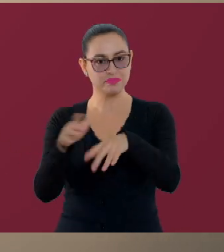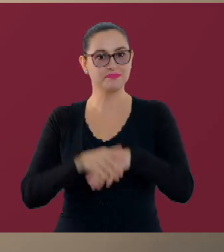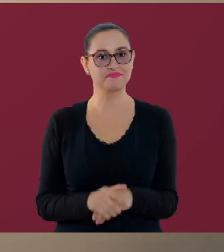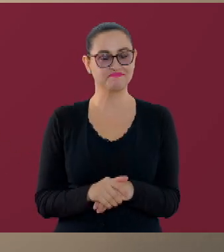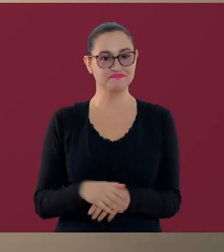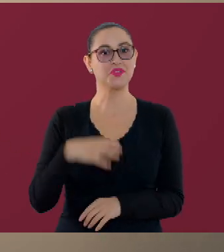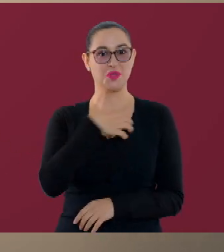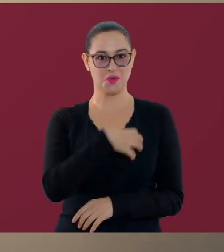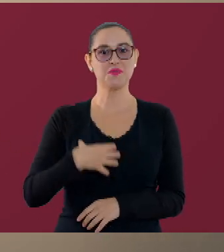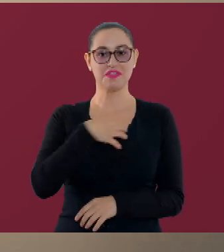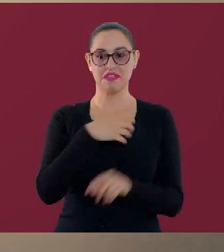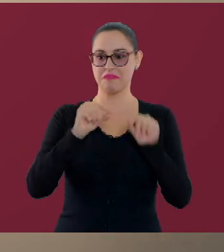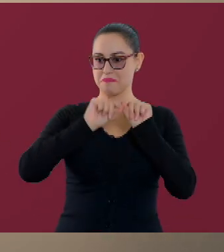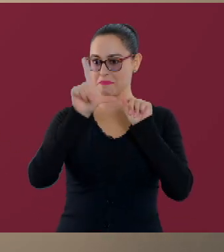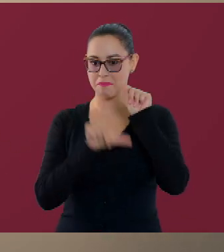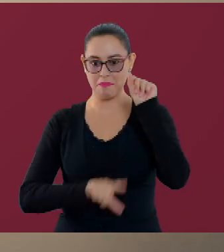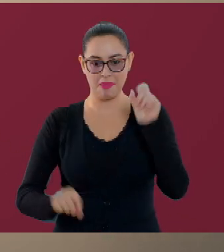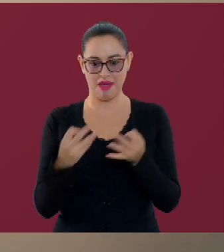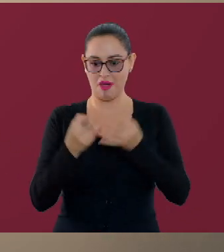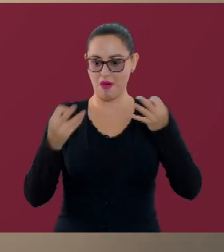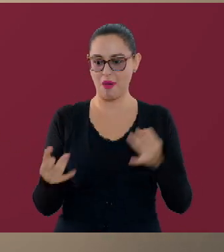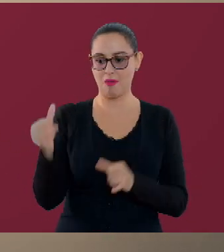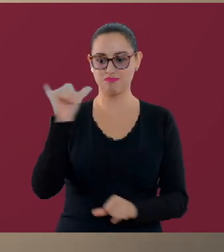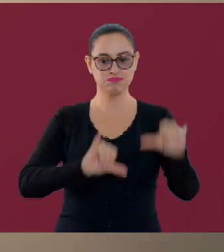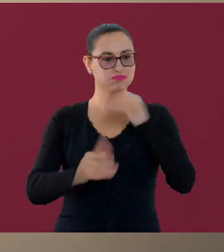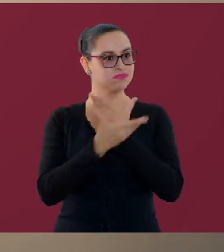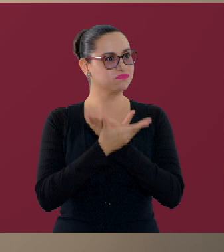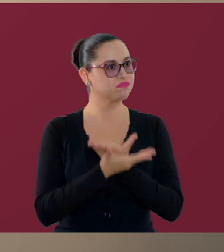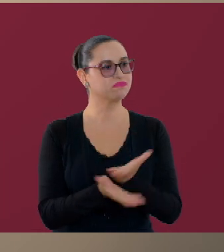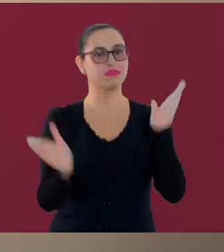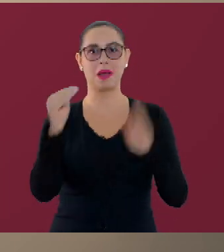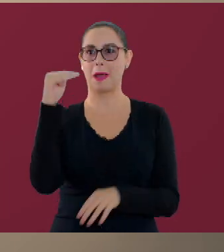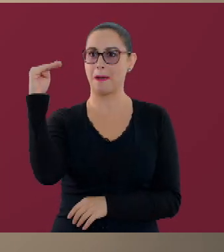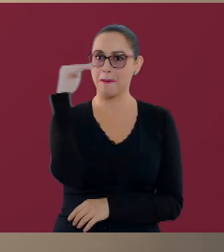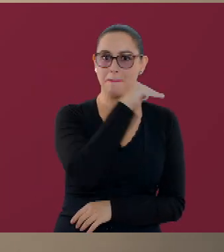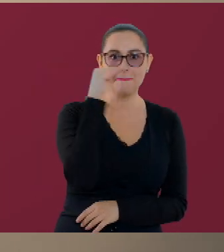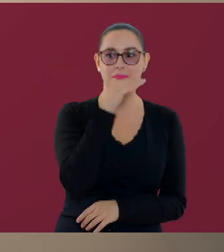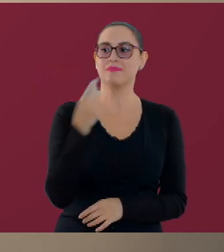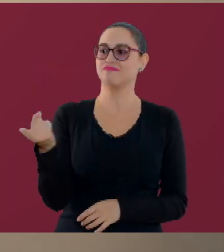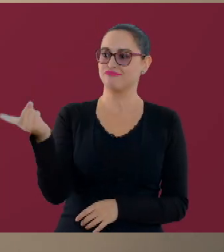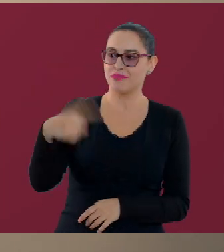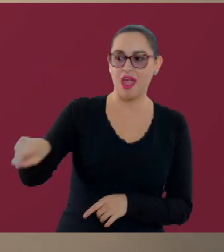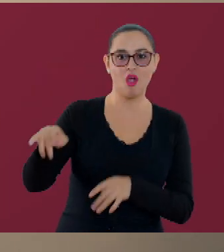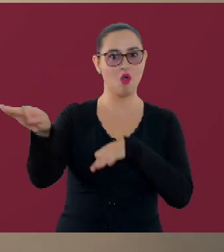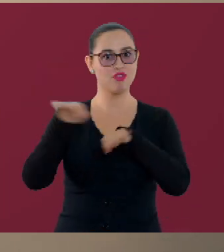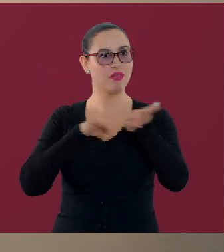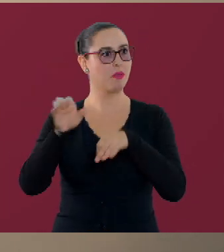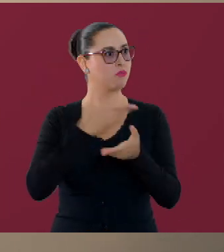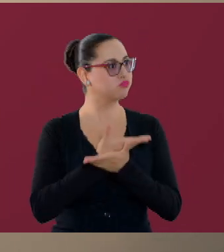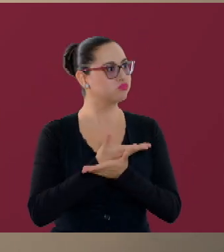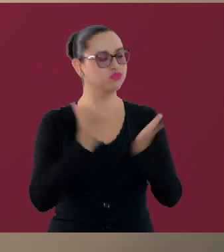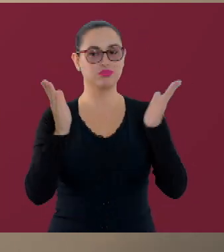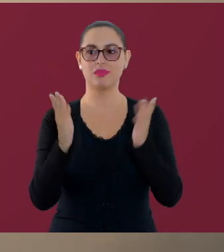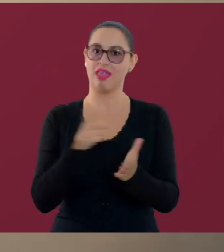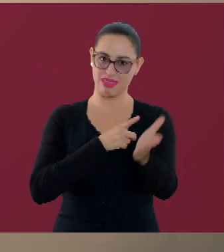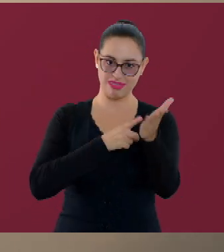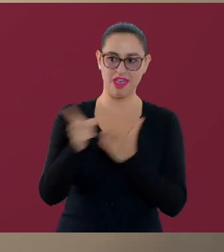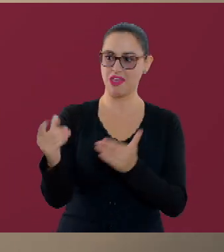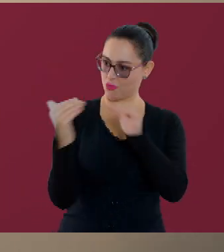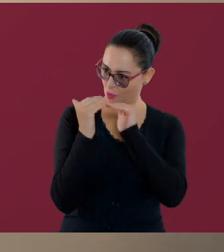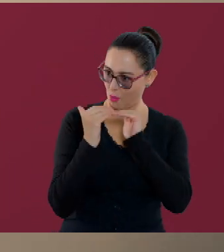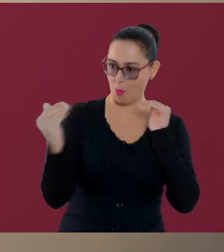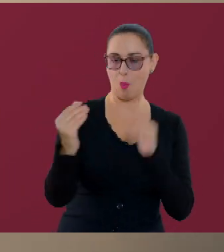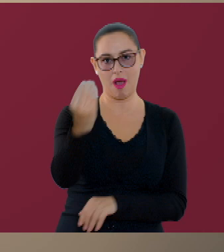estoy contento porque ya se están distribuyendo los fertilizantes de manera gratuita en todo el país.